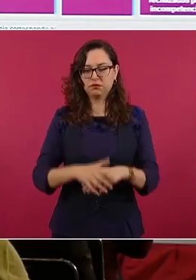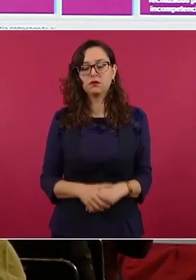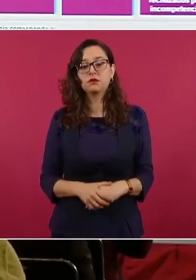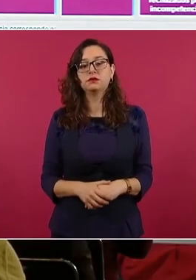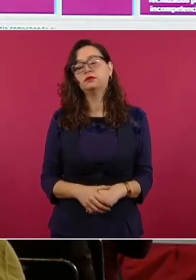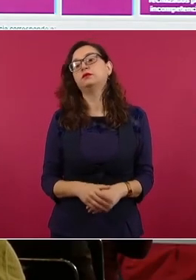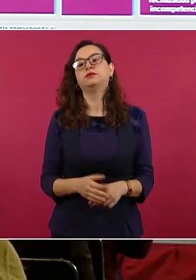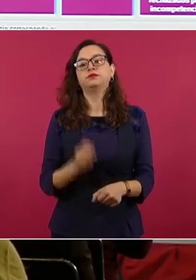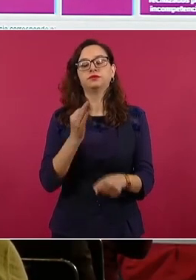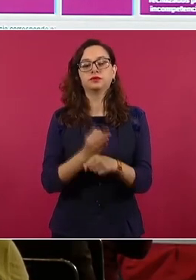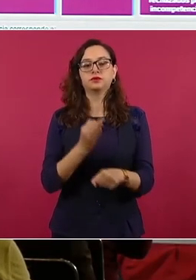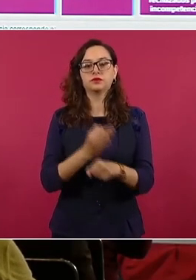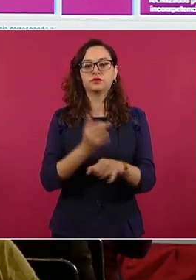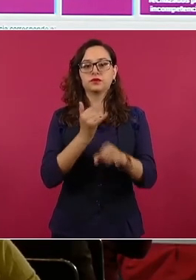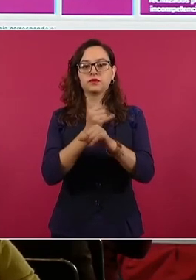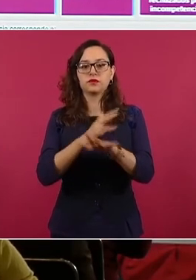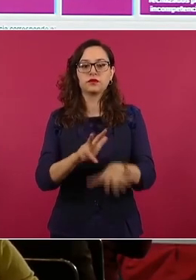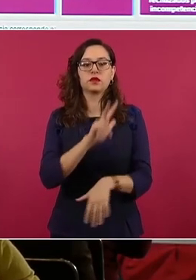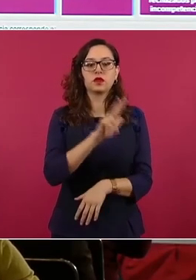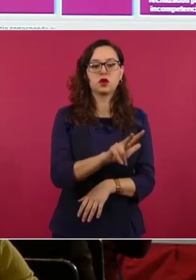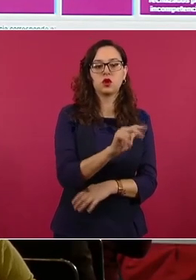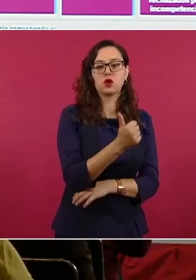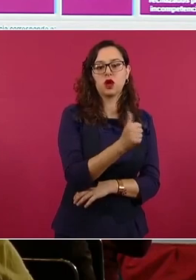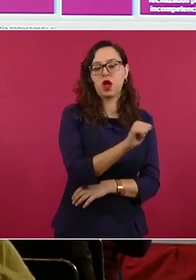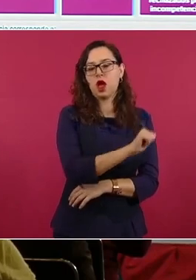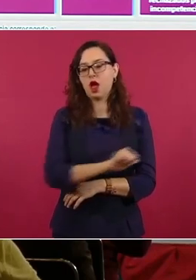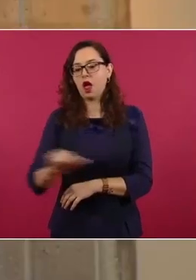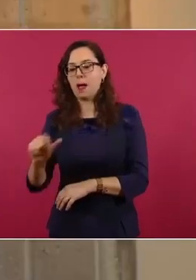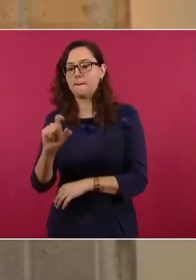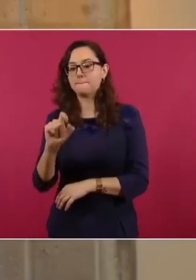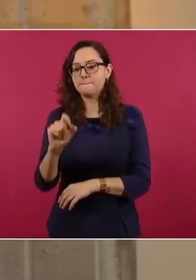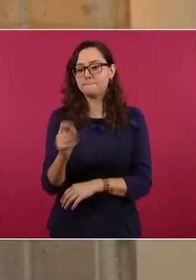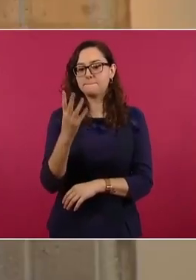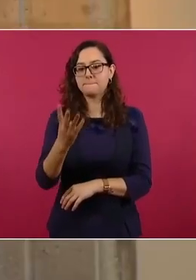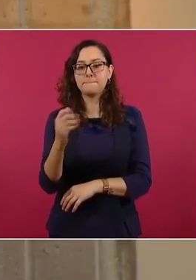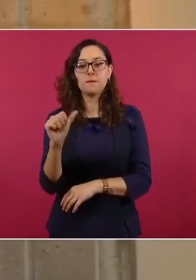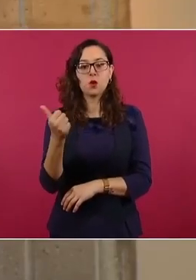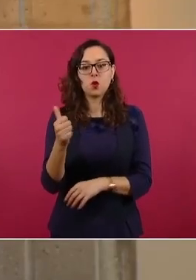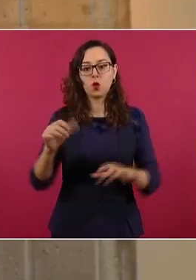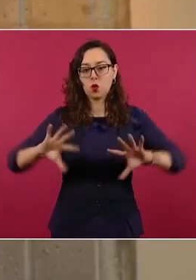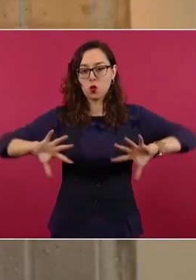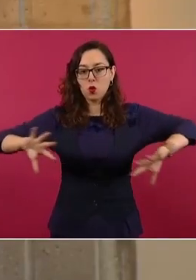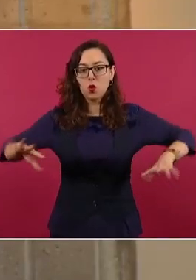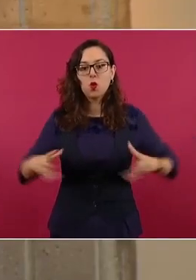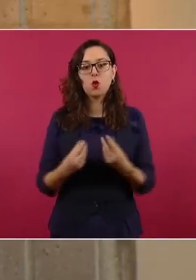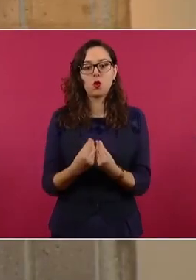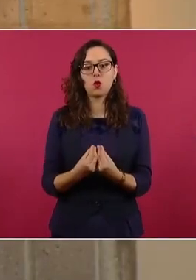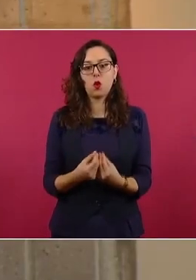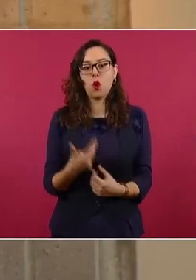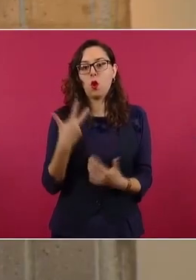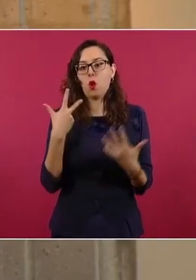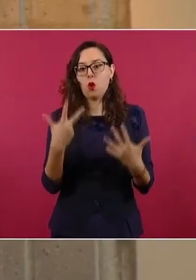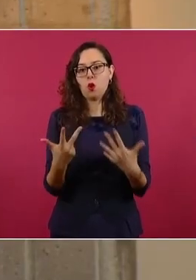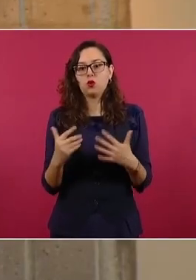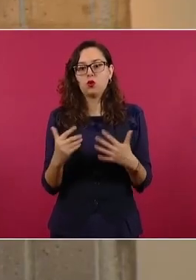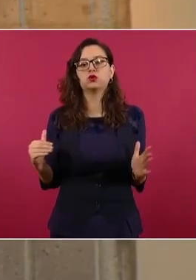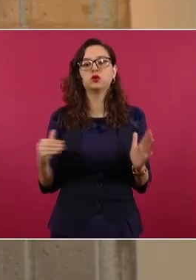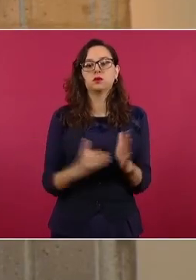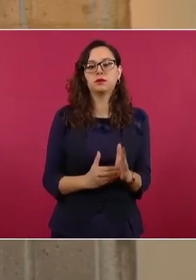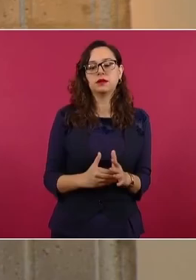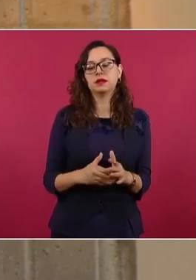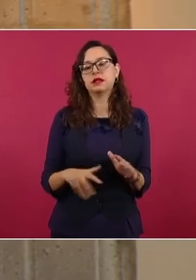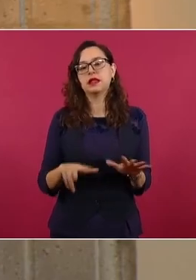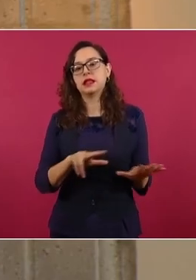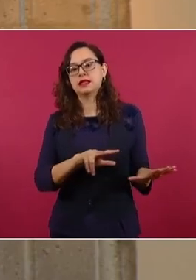agosto al 24 de agosto, todo este esfuerzo dio como resultado ocho mil 312